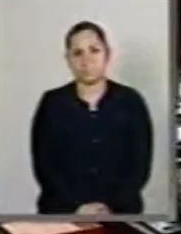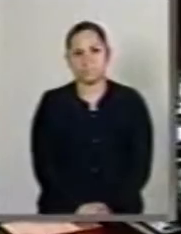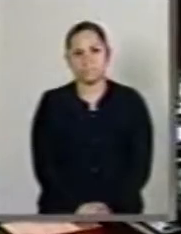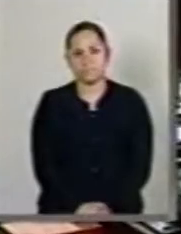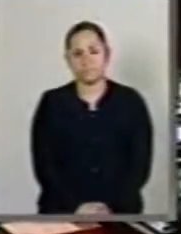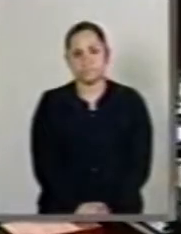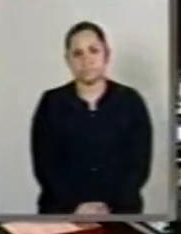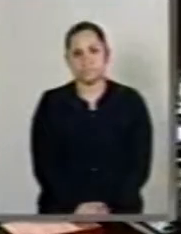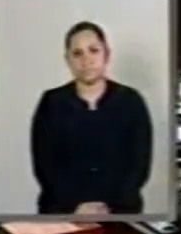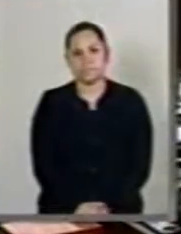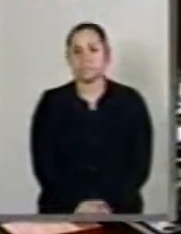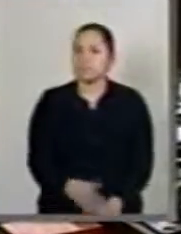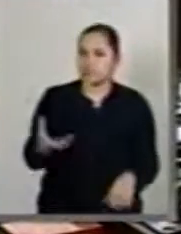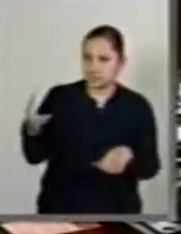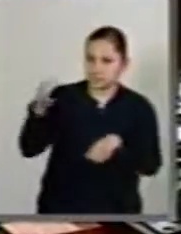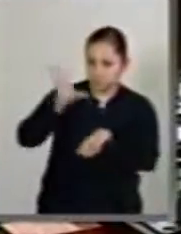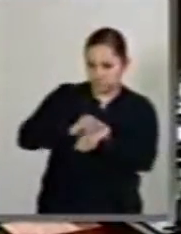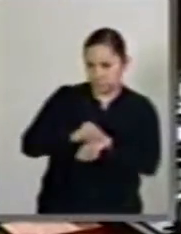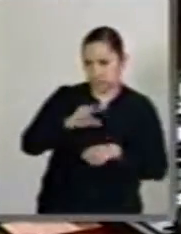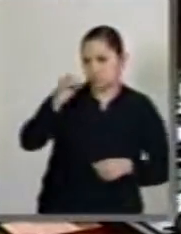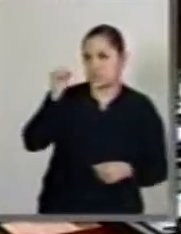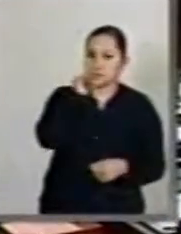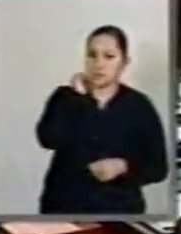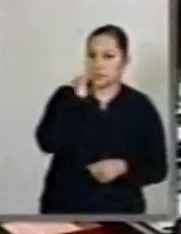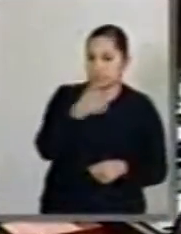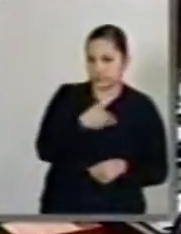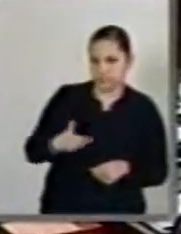Con su permiso, senador presidente.